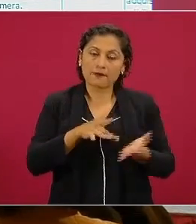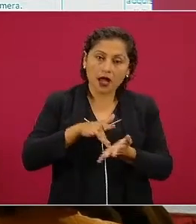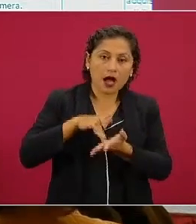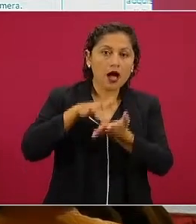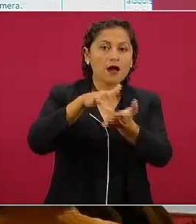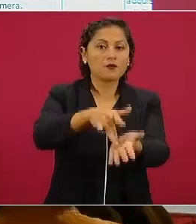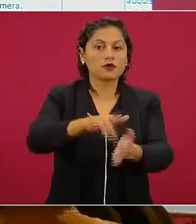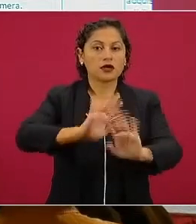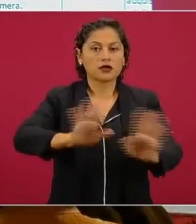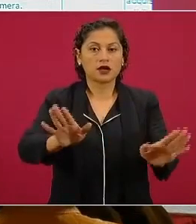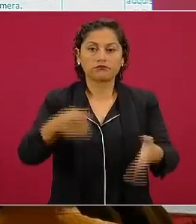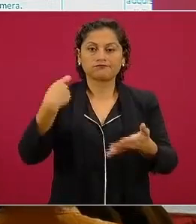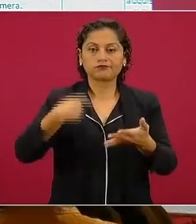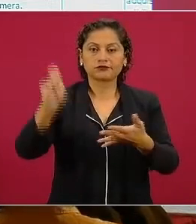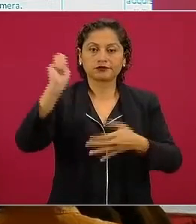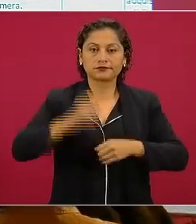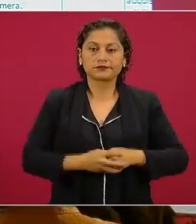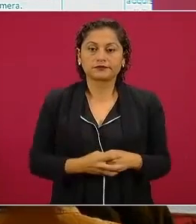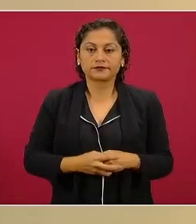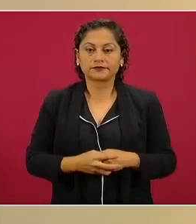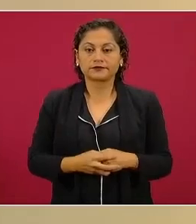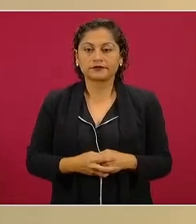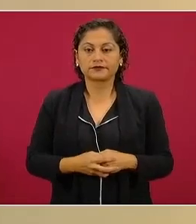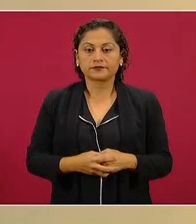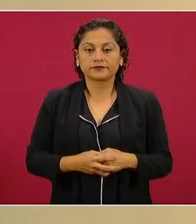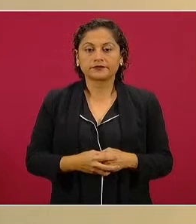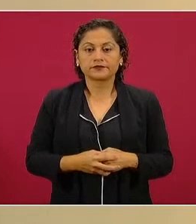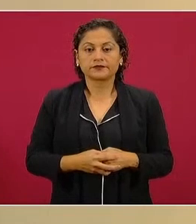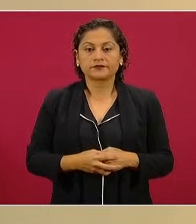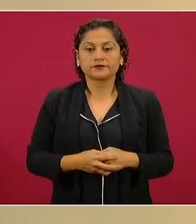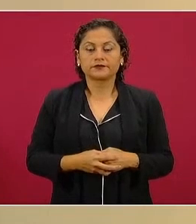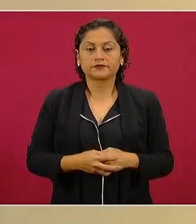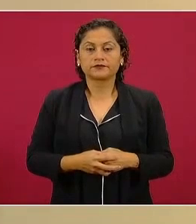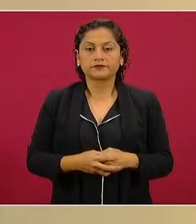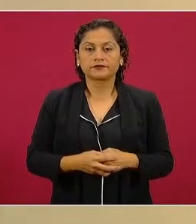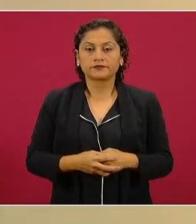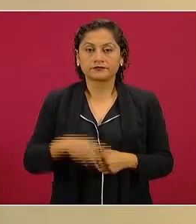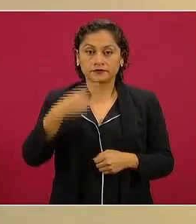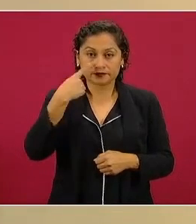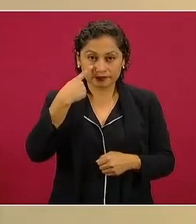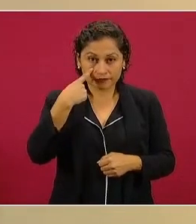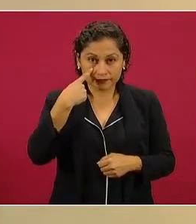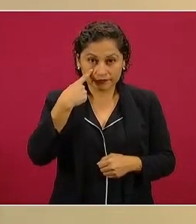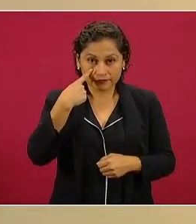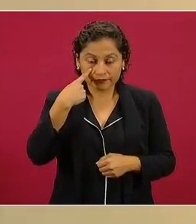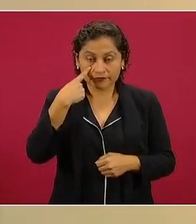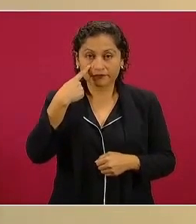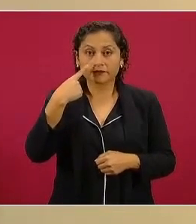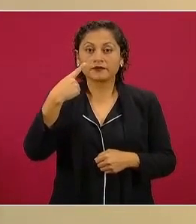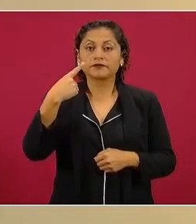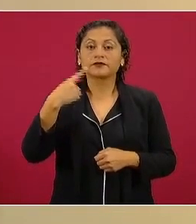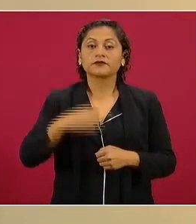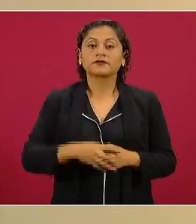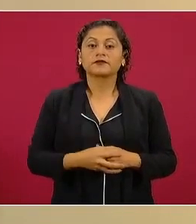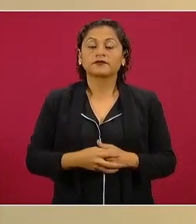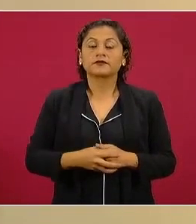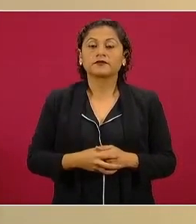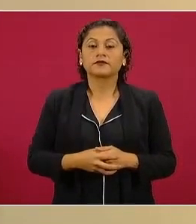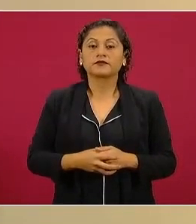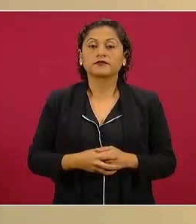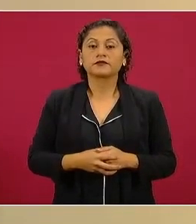cumplido, nada más en templos, de más de